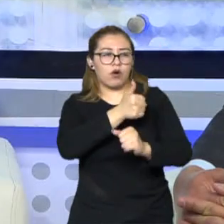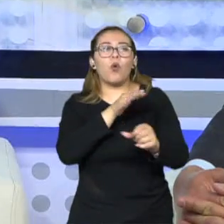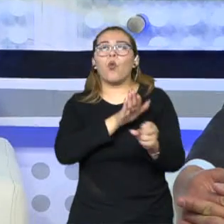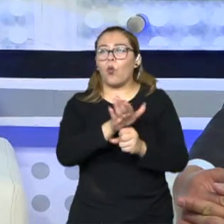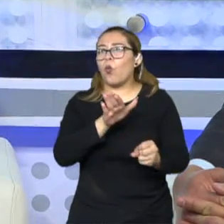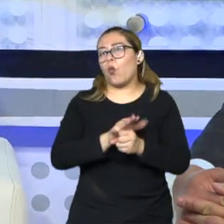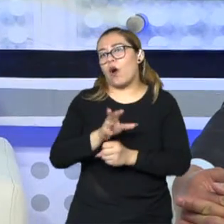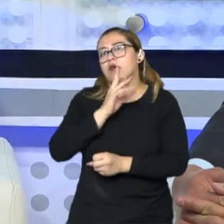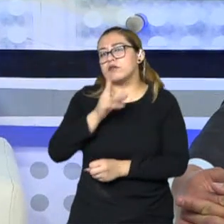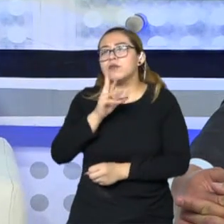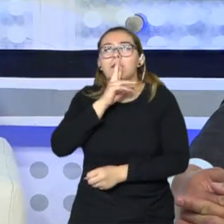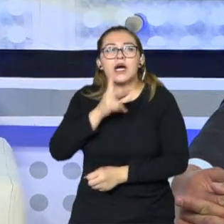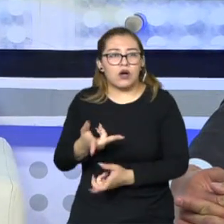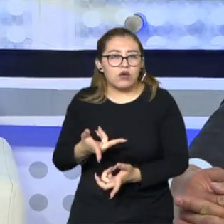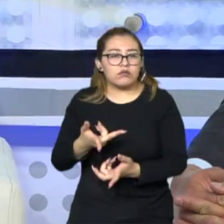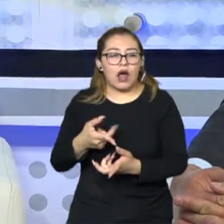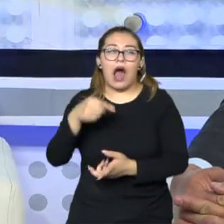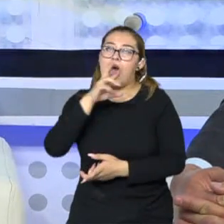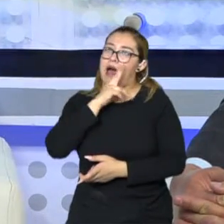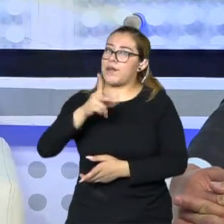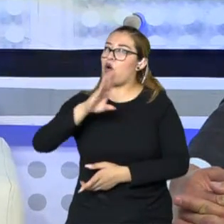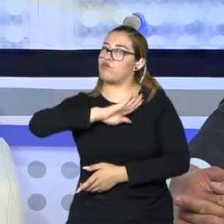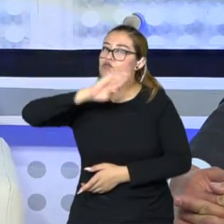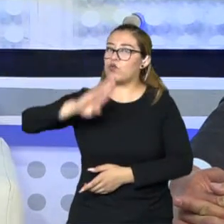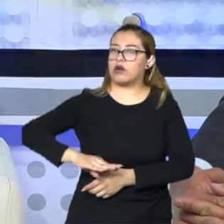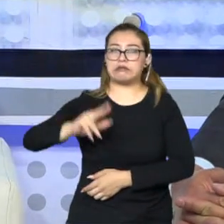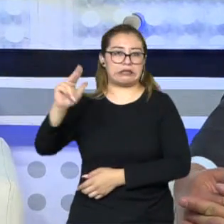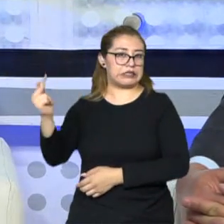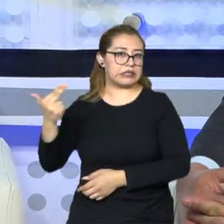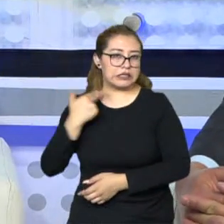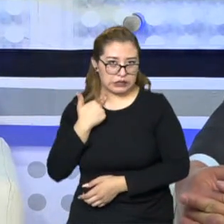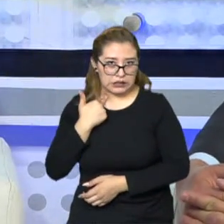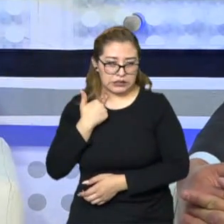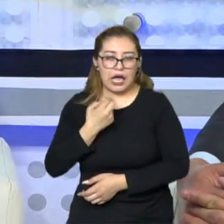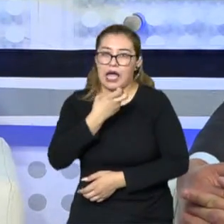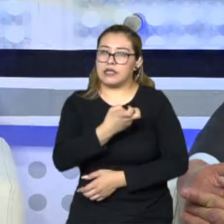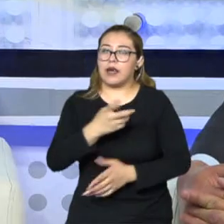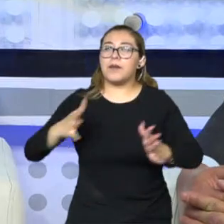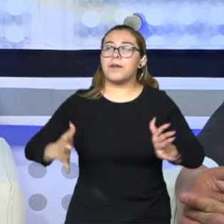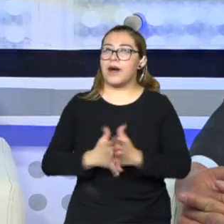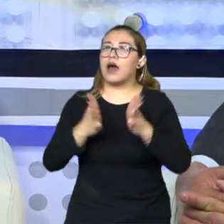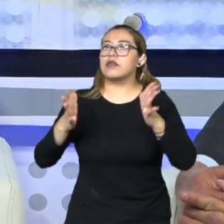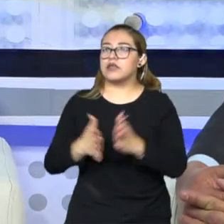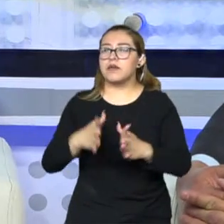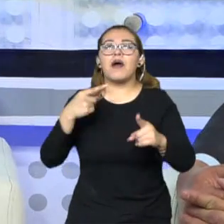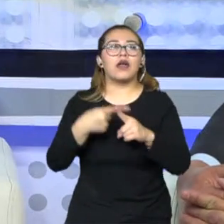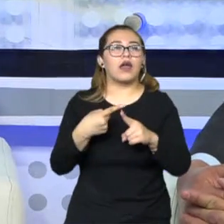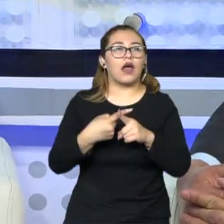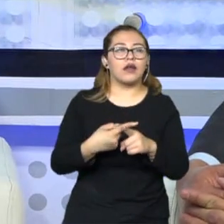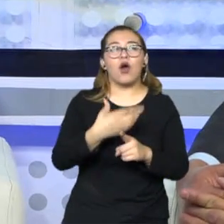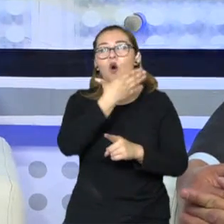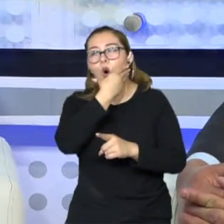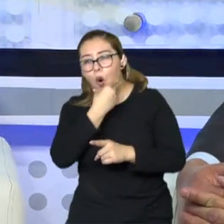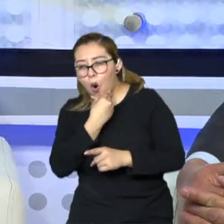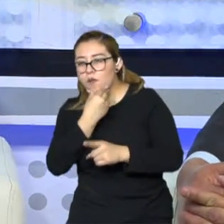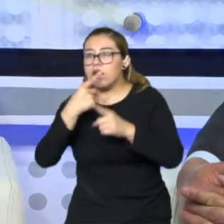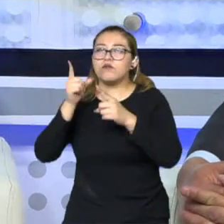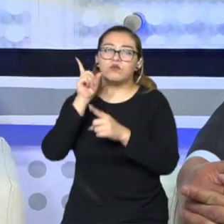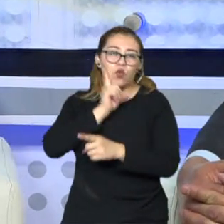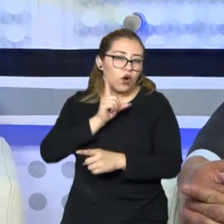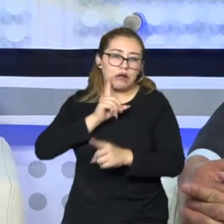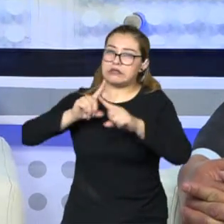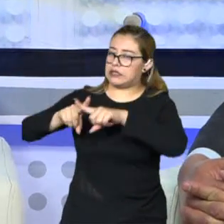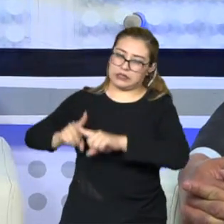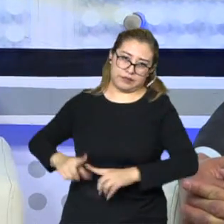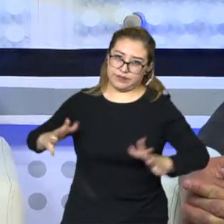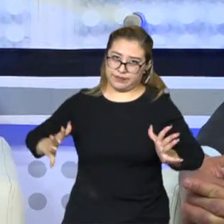ellos, pues es lapidarla, esa es la solución, y participa ahí de todo hombre y lo que haya, entonces a veces